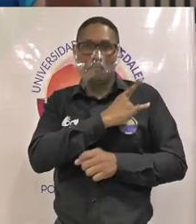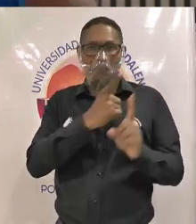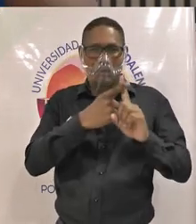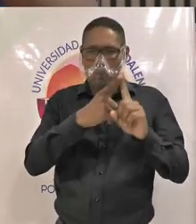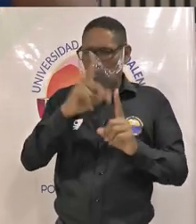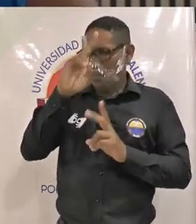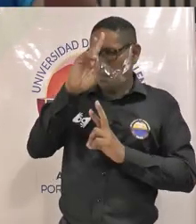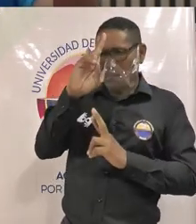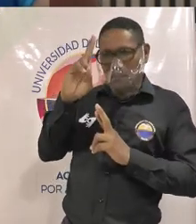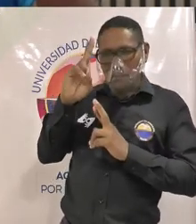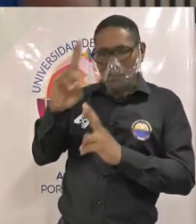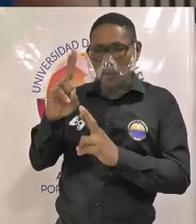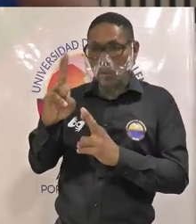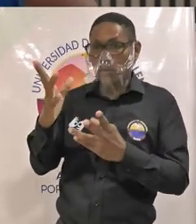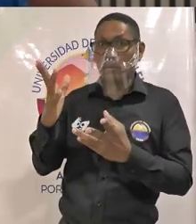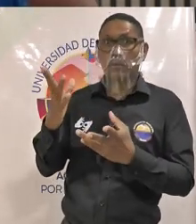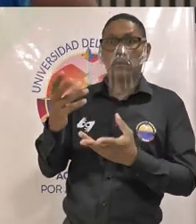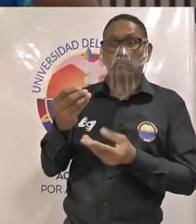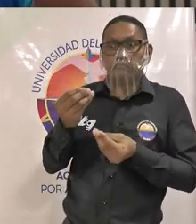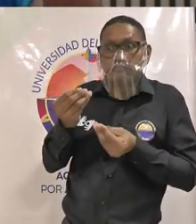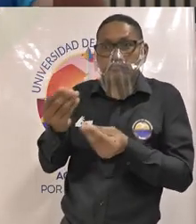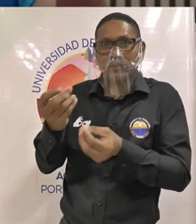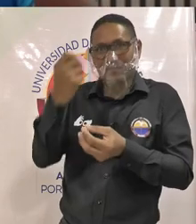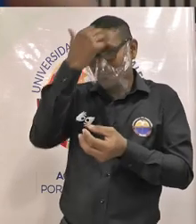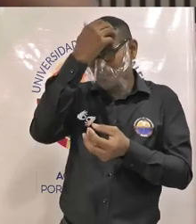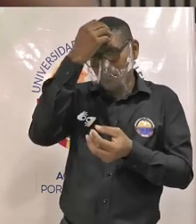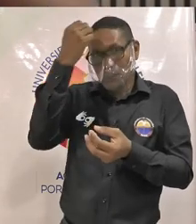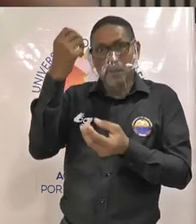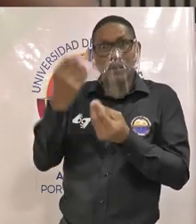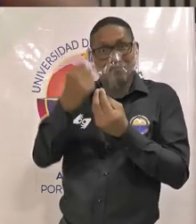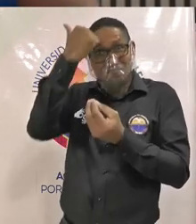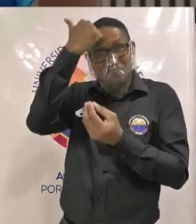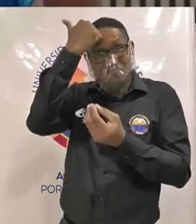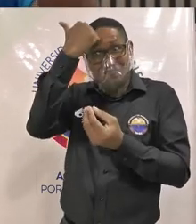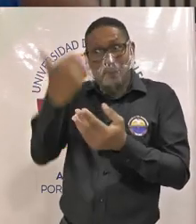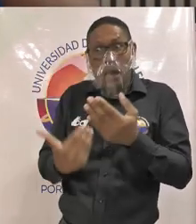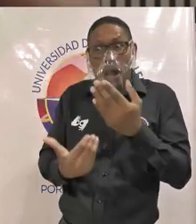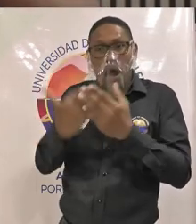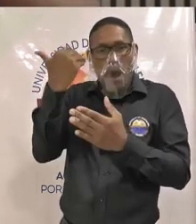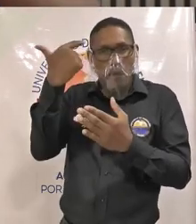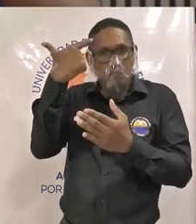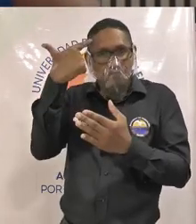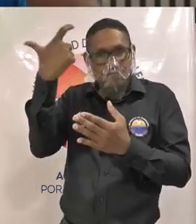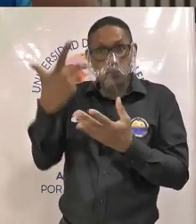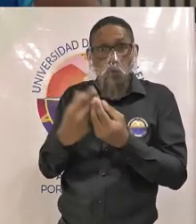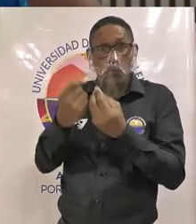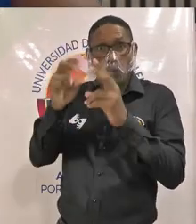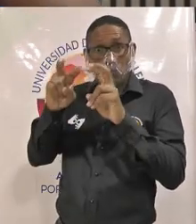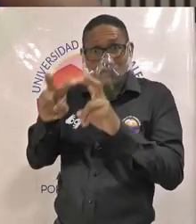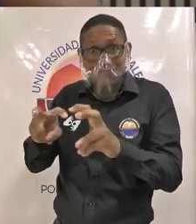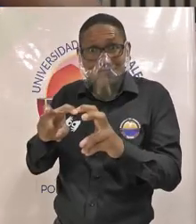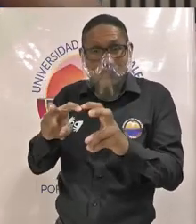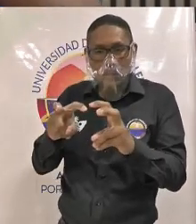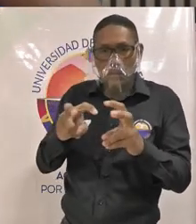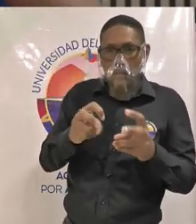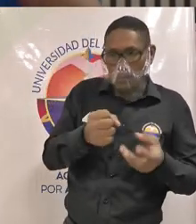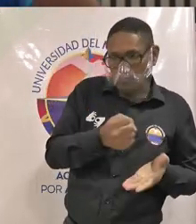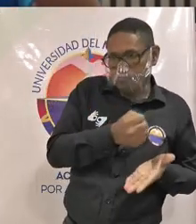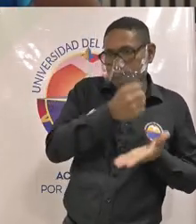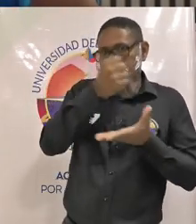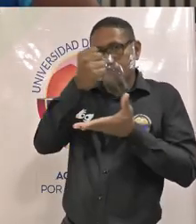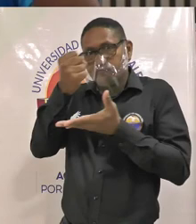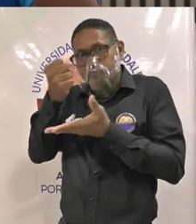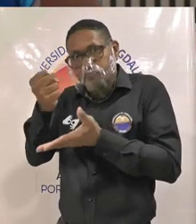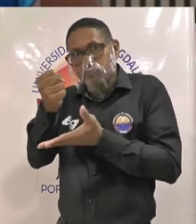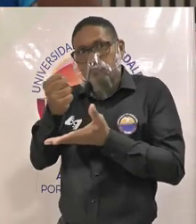beneficios económicos a los docentes que deciden emprender el reto de generar un semillero de investigación para que